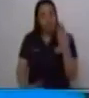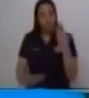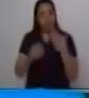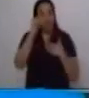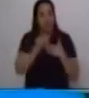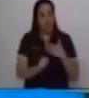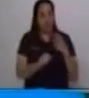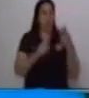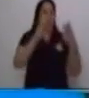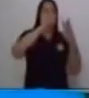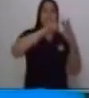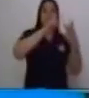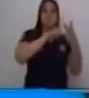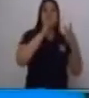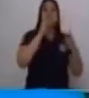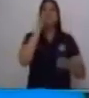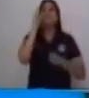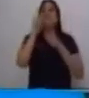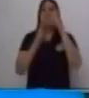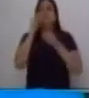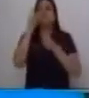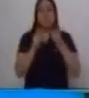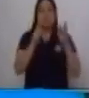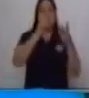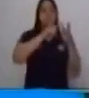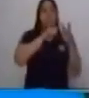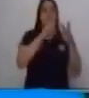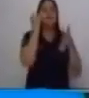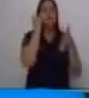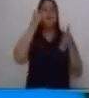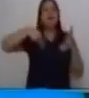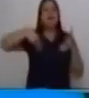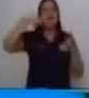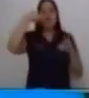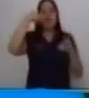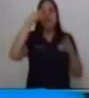interrogativa? La interrogativa lo que hace es una pregunta.